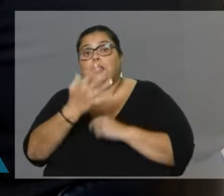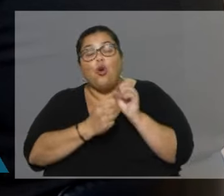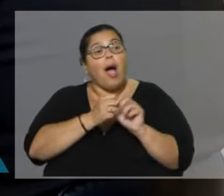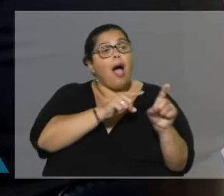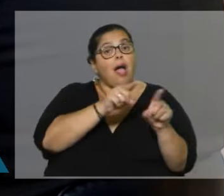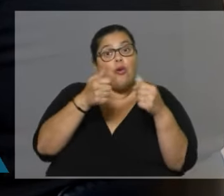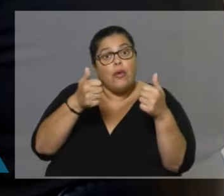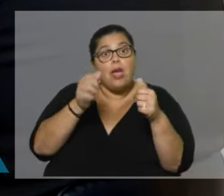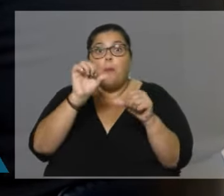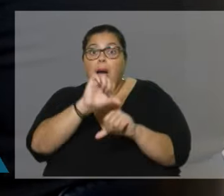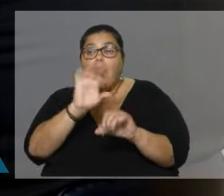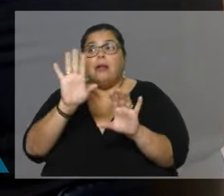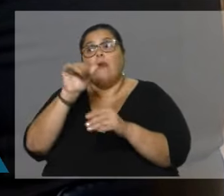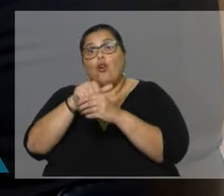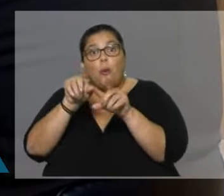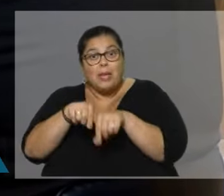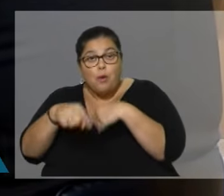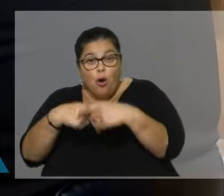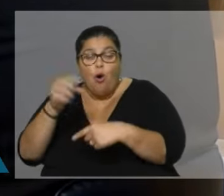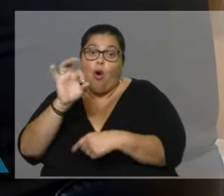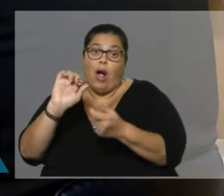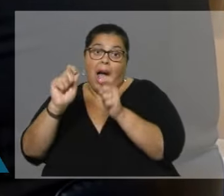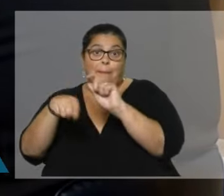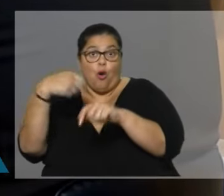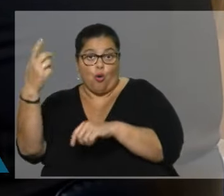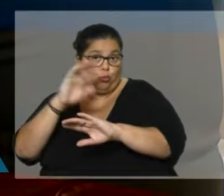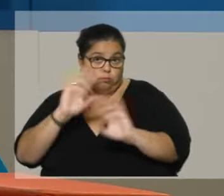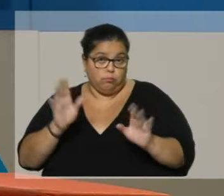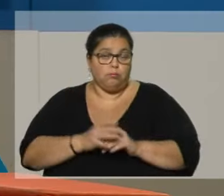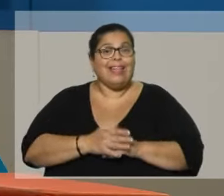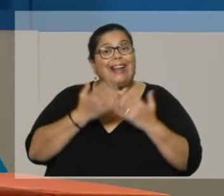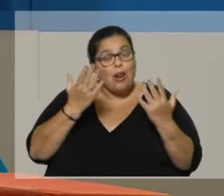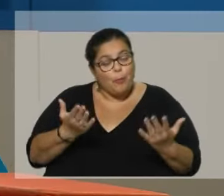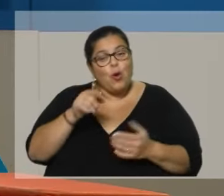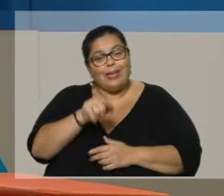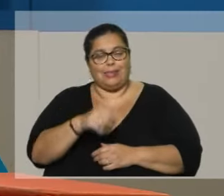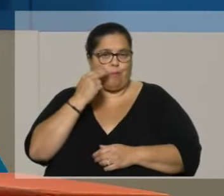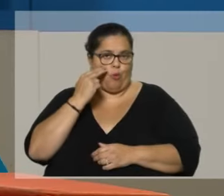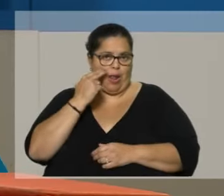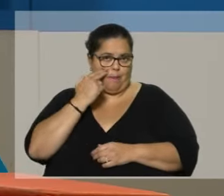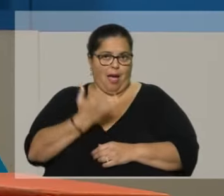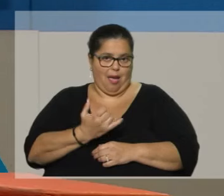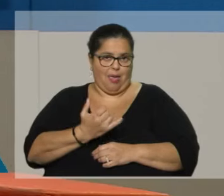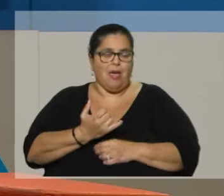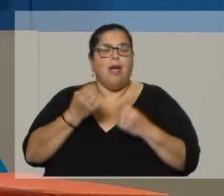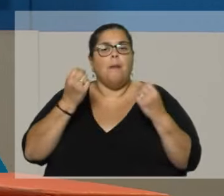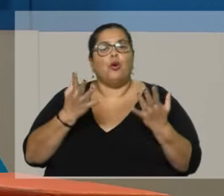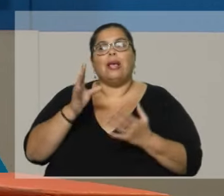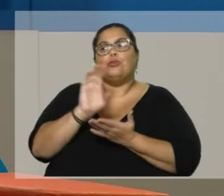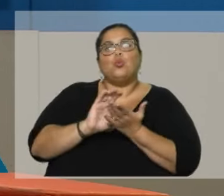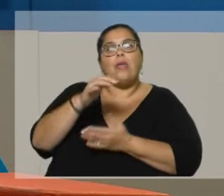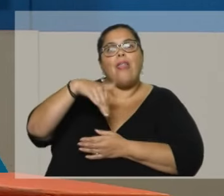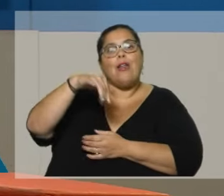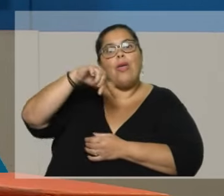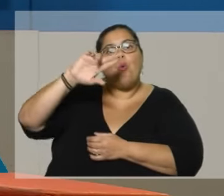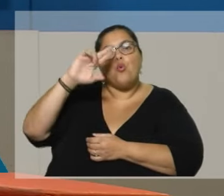puede votar al mismo o a otro, digamos, en definitiva. Correcto, y ese es el problema que tenemos, ¿no? El uruguayo, el ciudadano uruguayo no